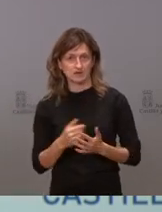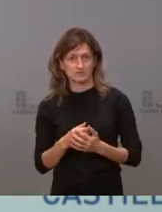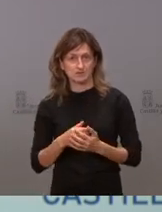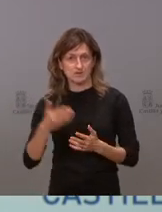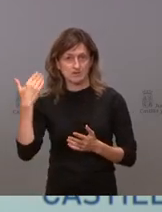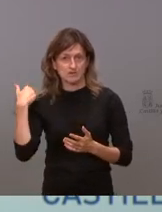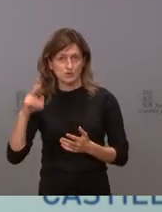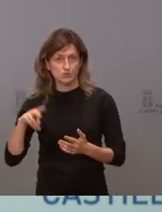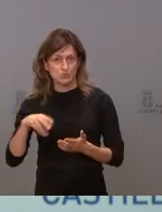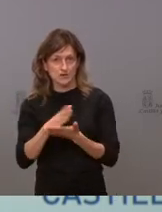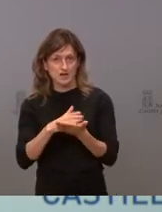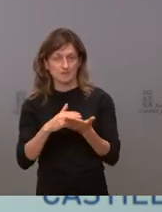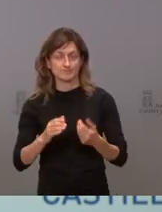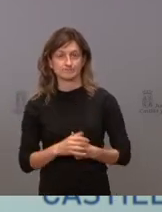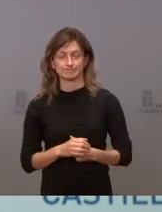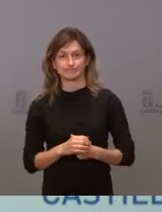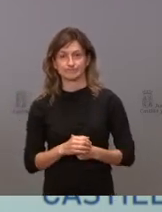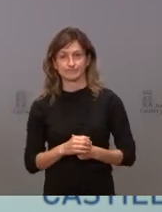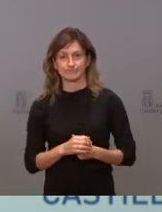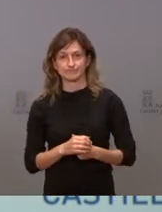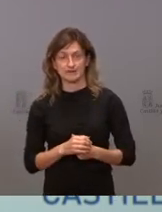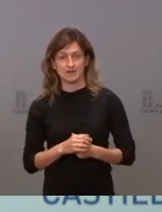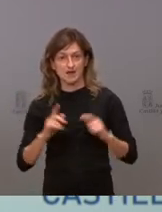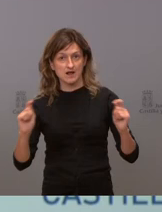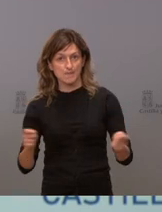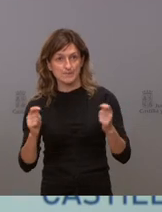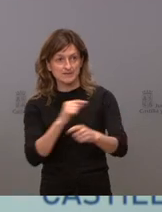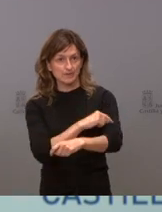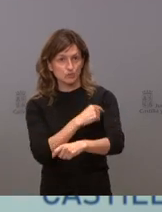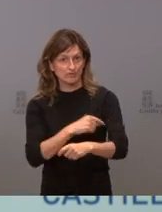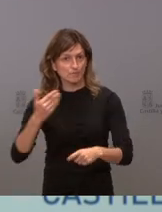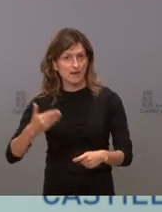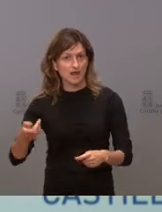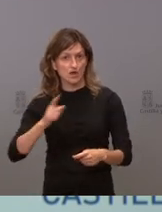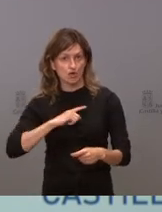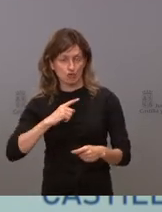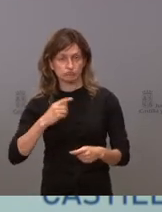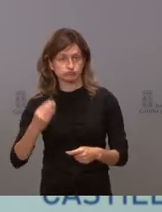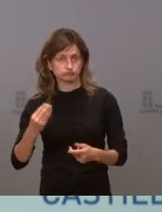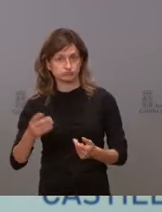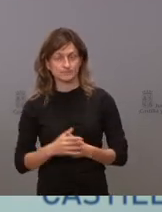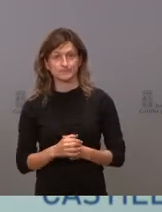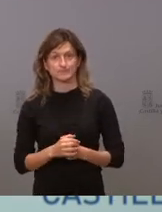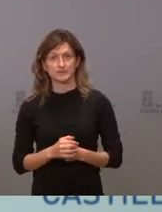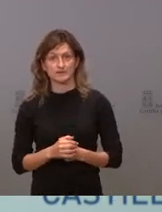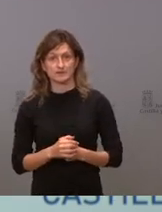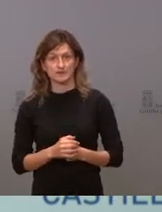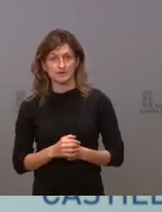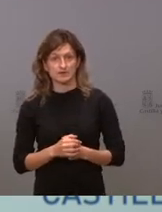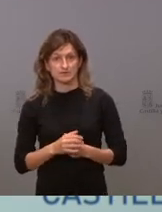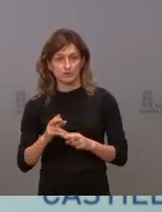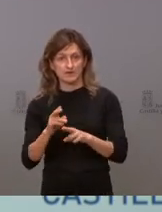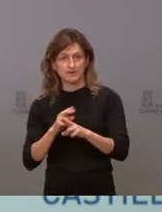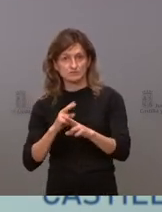autonómica, de la historia de la política nacional que la campaña de vacunación. La campaña de vacunación en la última encuesta alcanzaba un